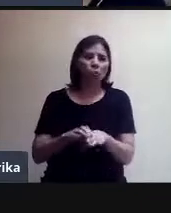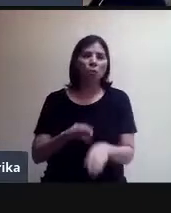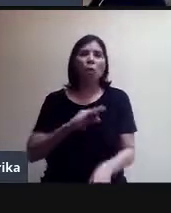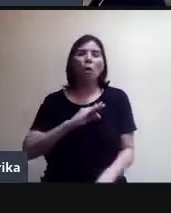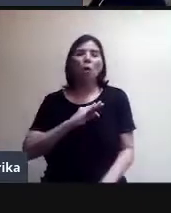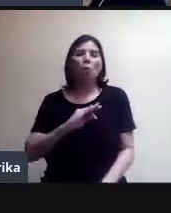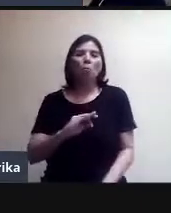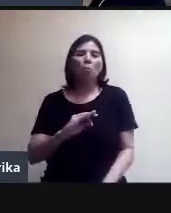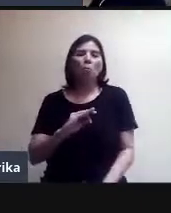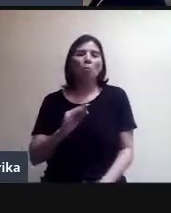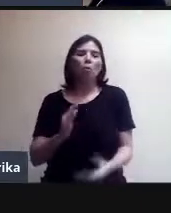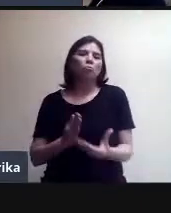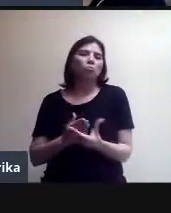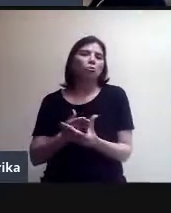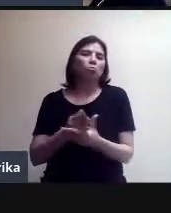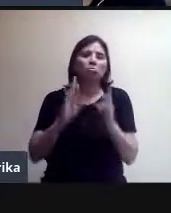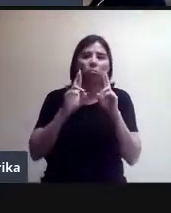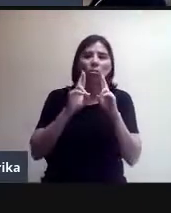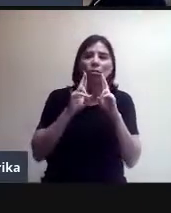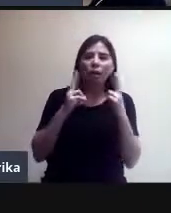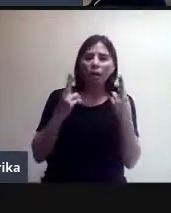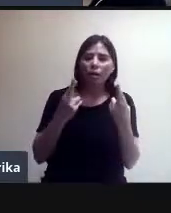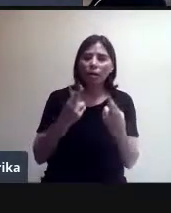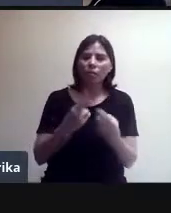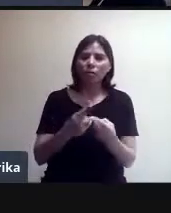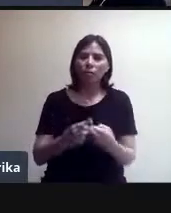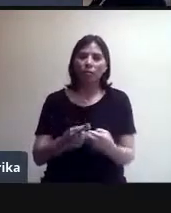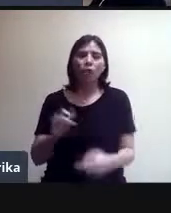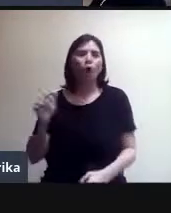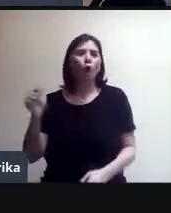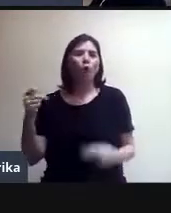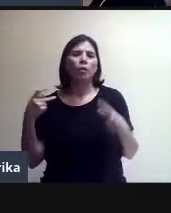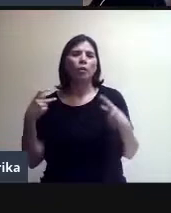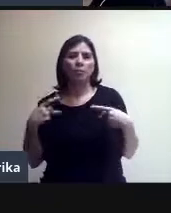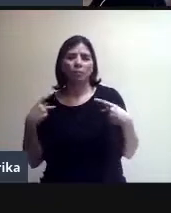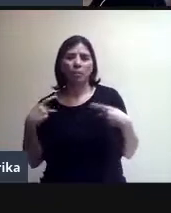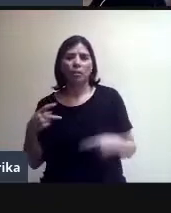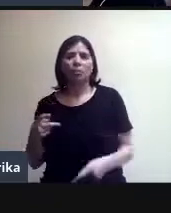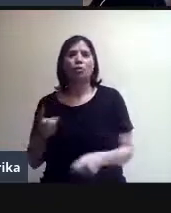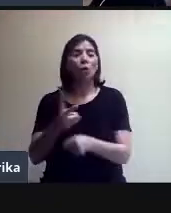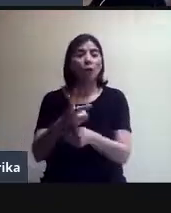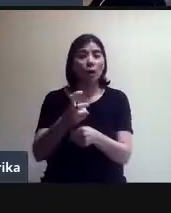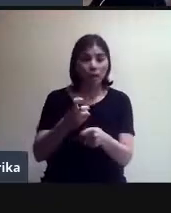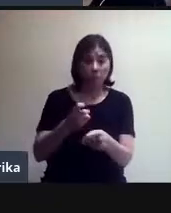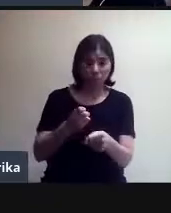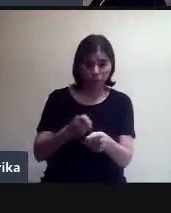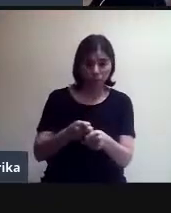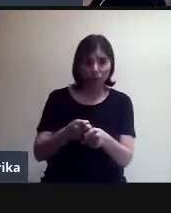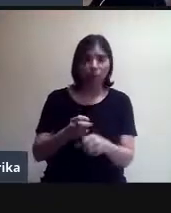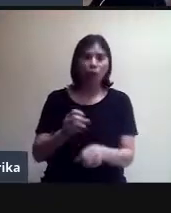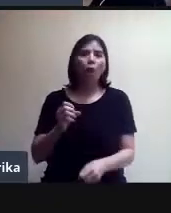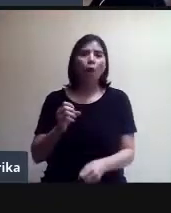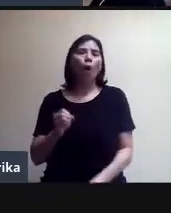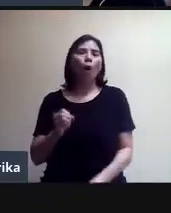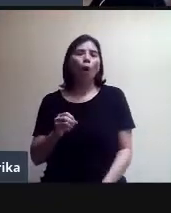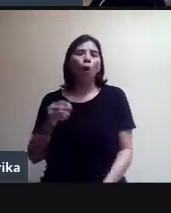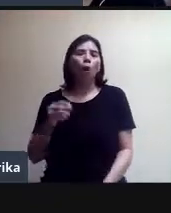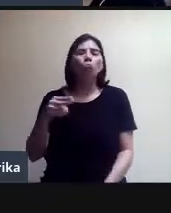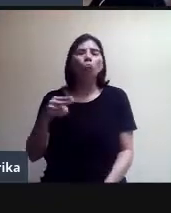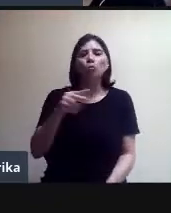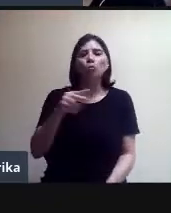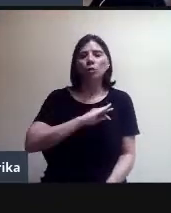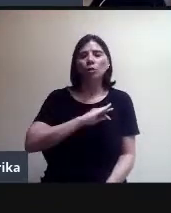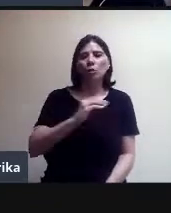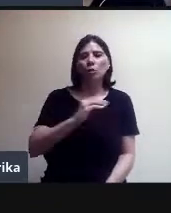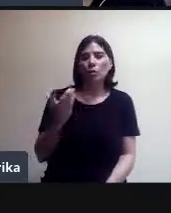haya convocado. También nosotros podemos crear una reunión. Eso sí es exclusivo de quien tiene una cuenta